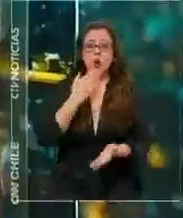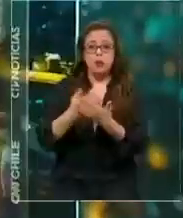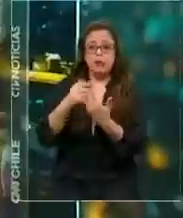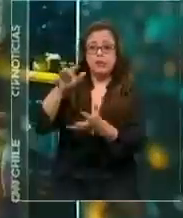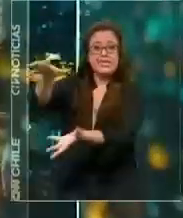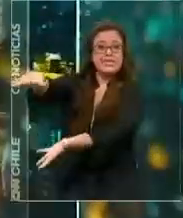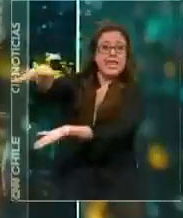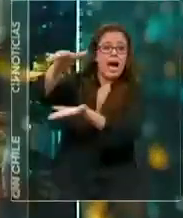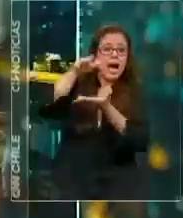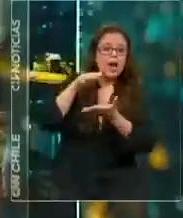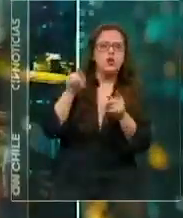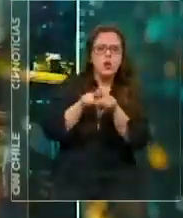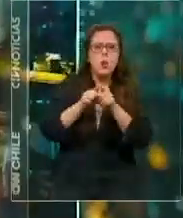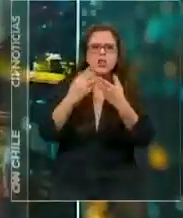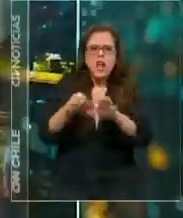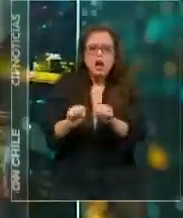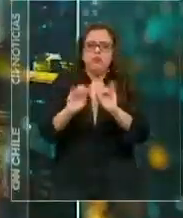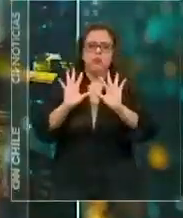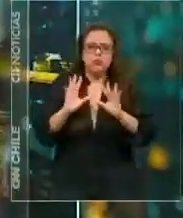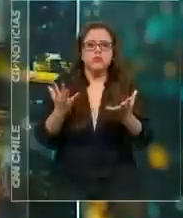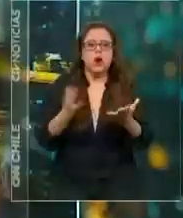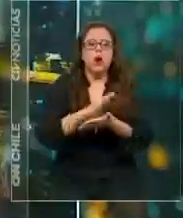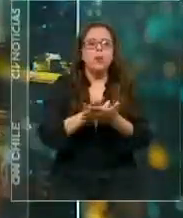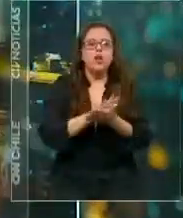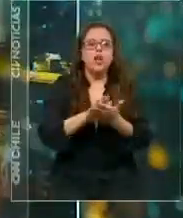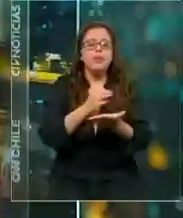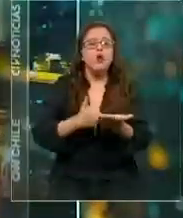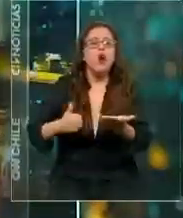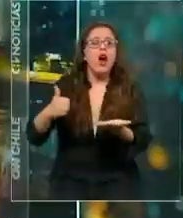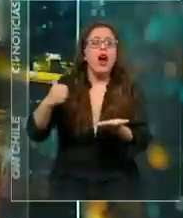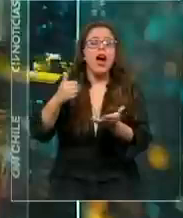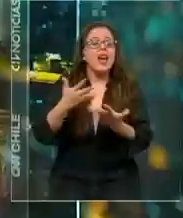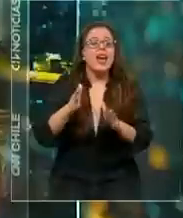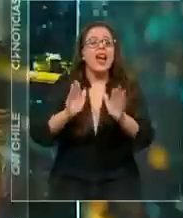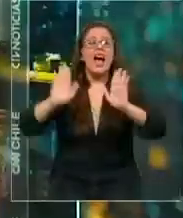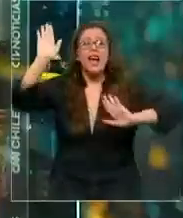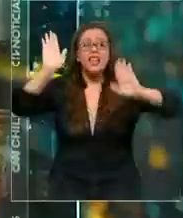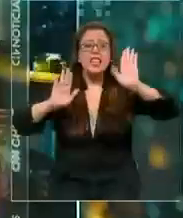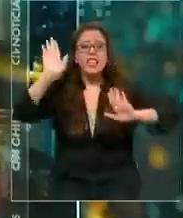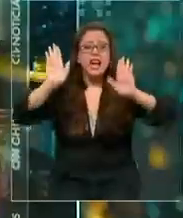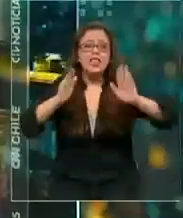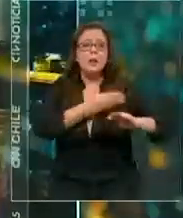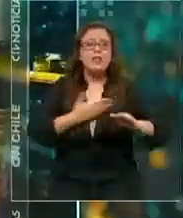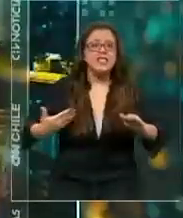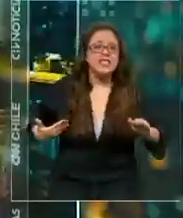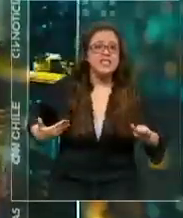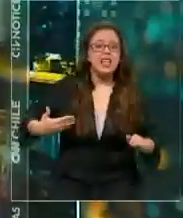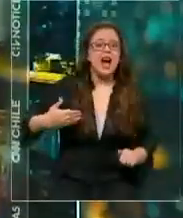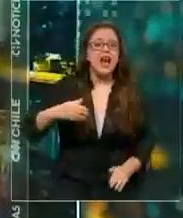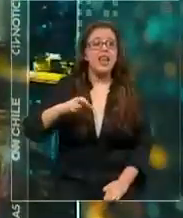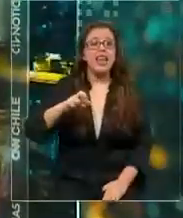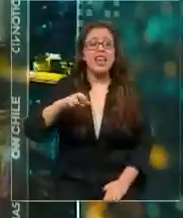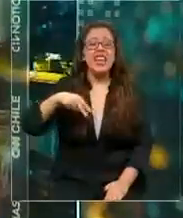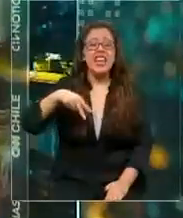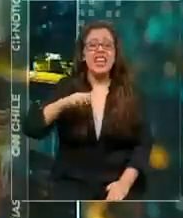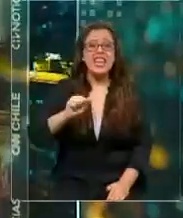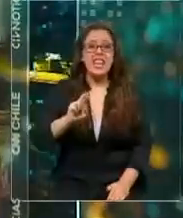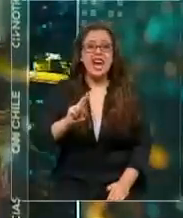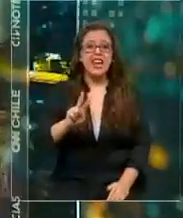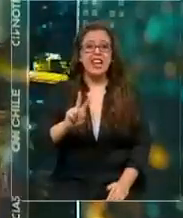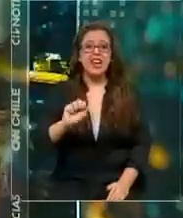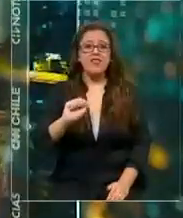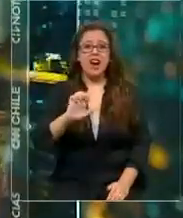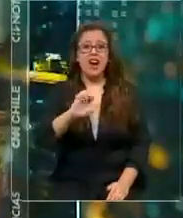la estatua. Por ejemplo, la candidata presidencial del PS, Paula Narváez, propuso plebiscitar qué monumento debería ir ahí al centro